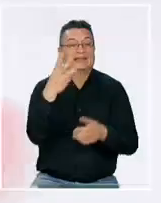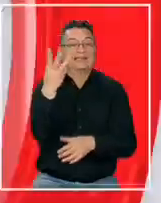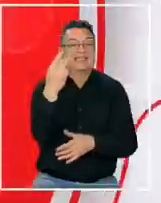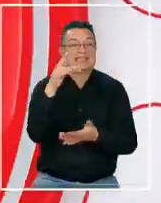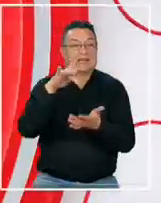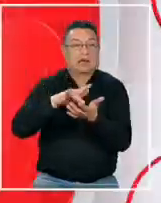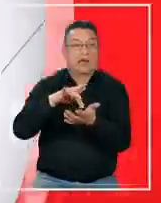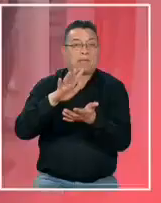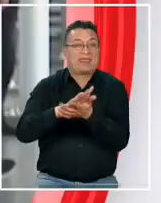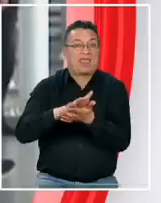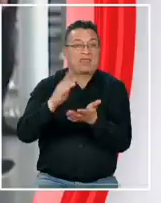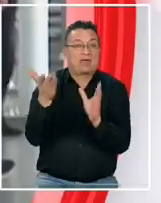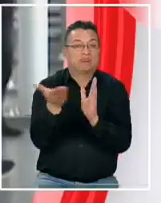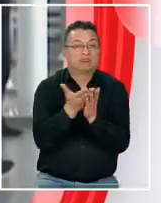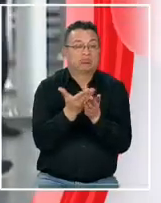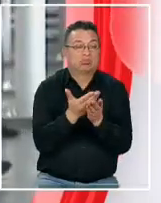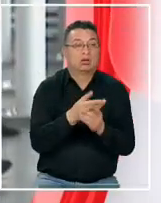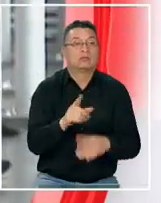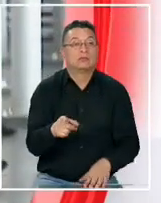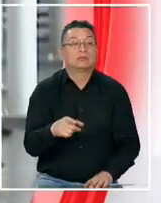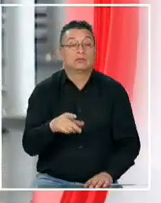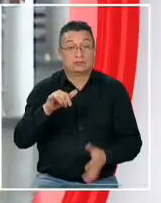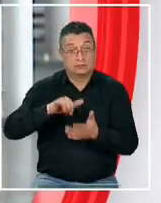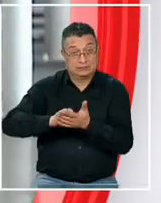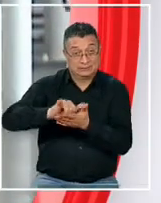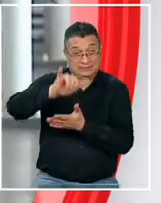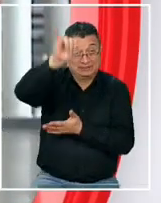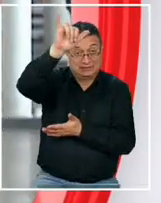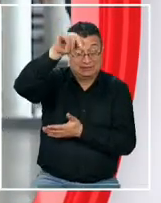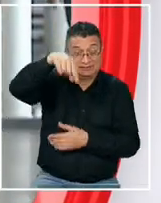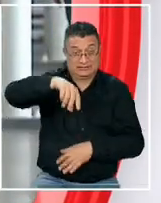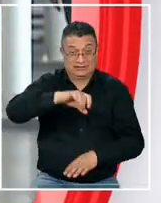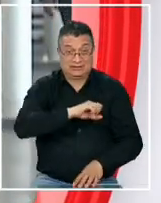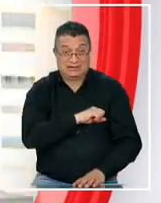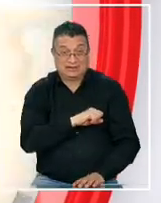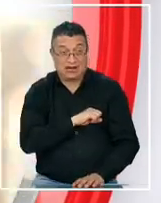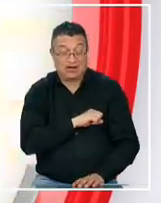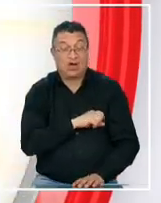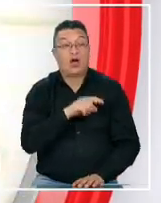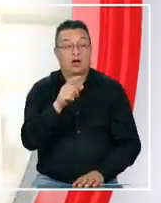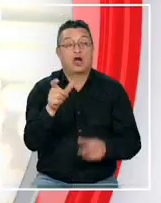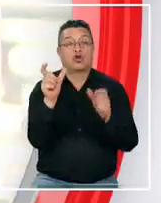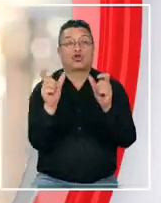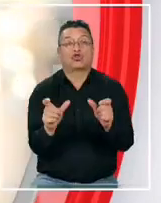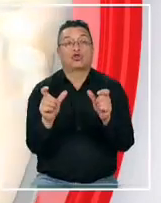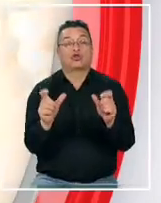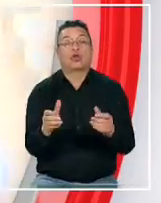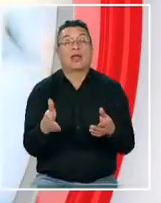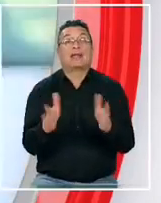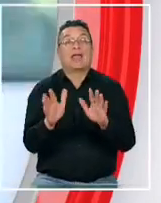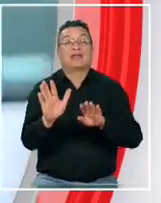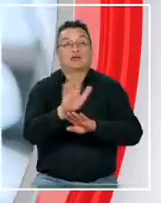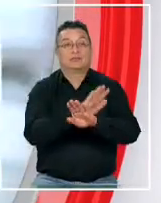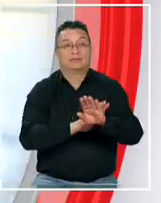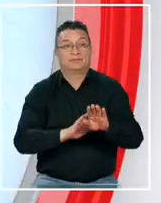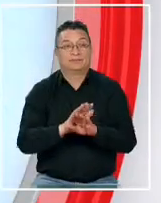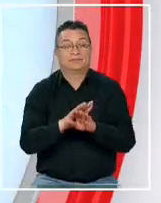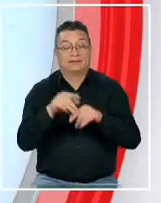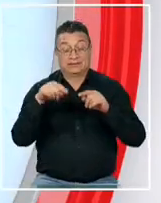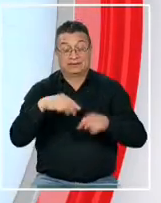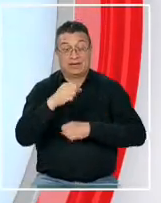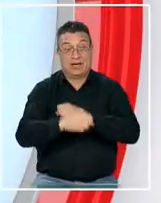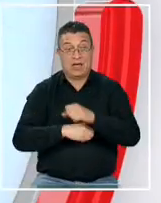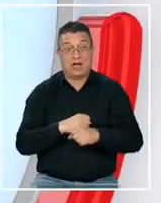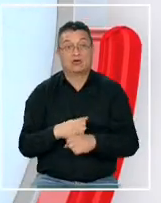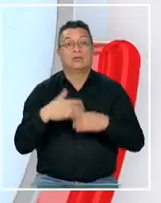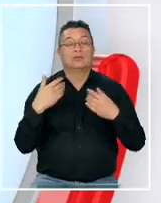pendientes en el aeropuerto en Arturo Merino Benítez se realizó un operativo de control en el marco del plan calles protegidas durante este